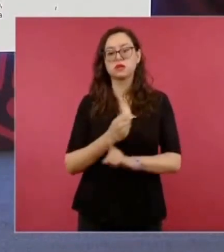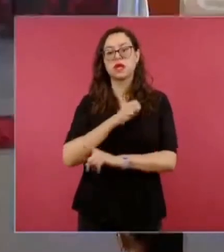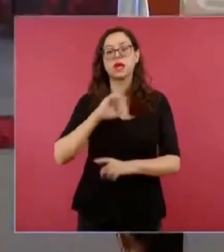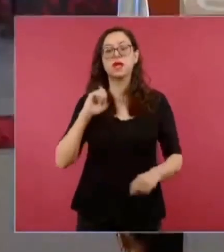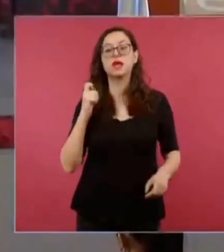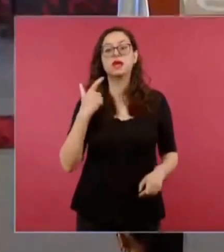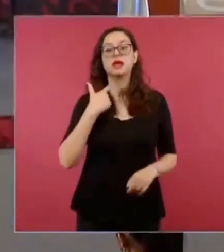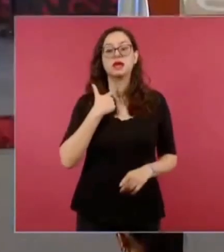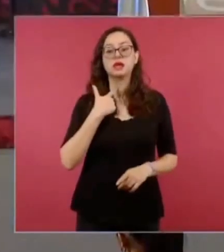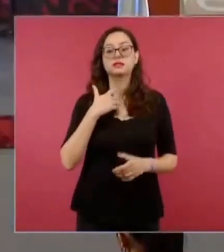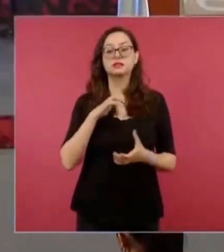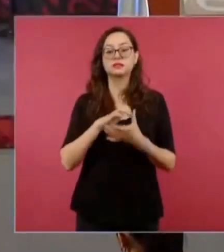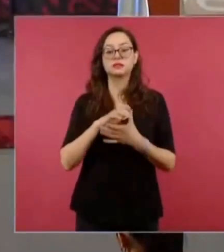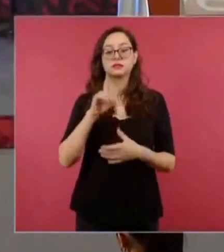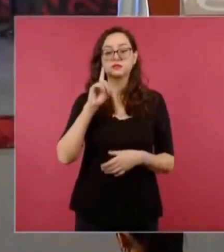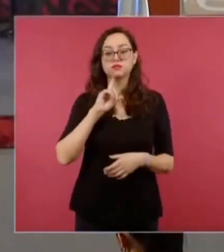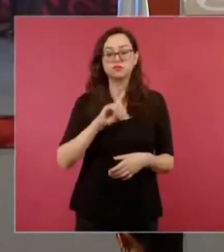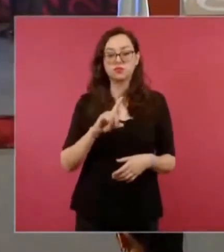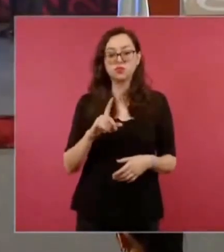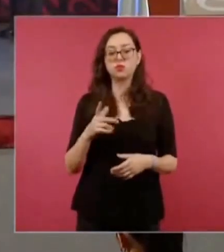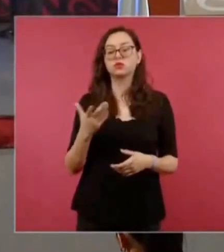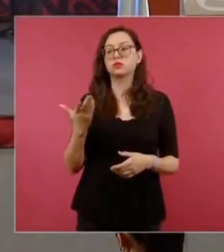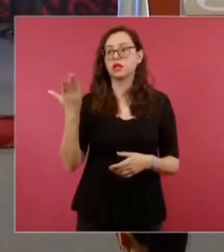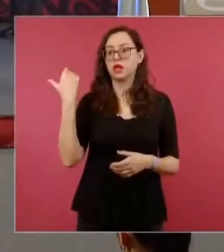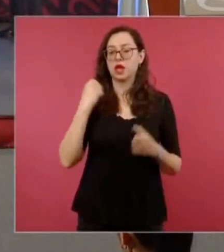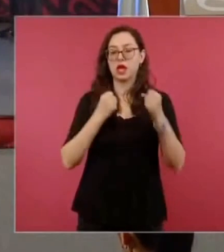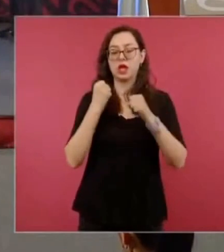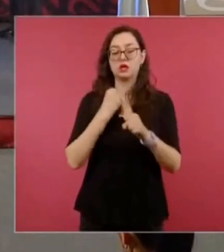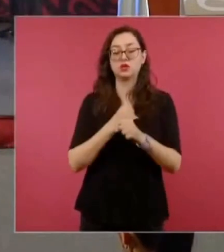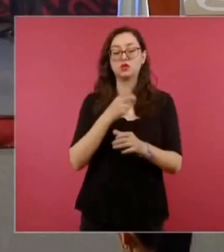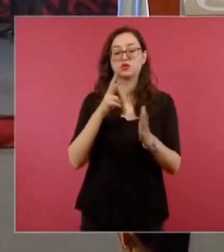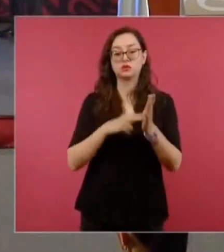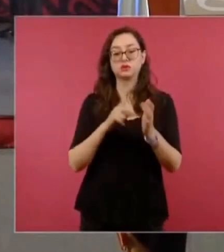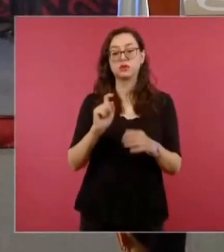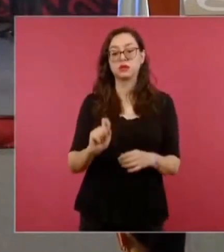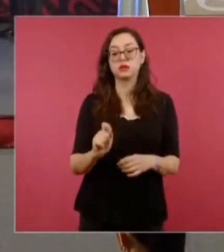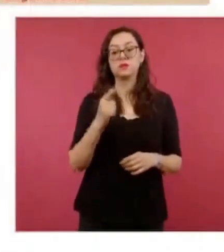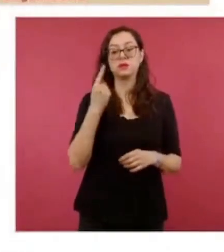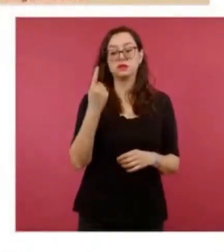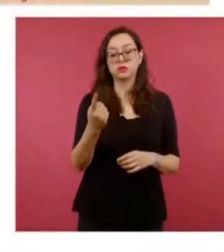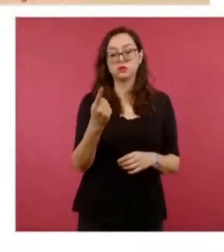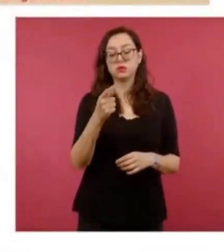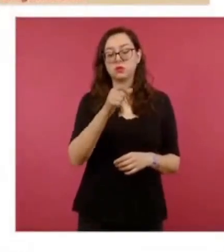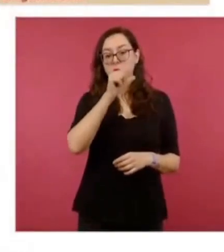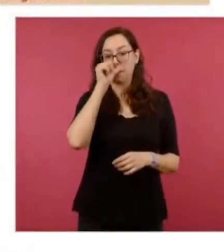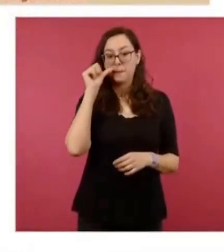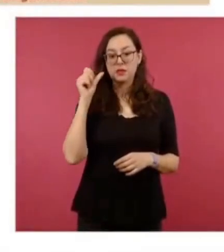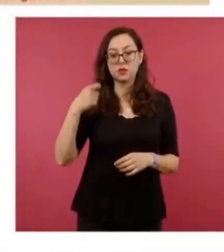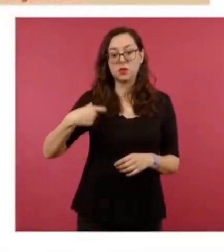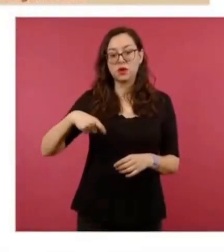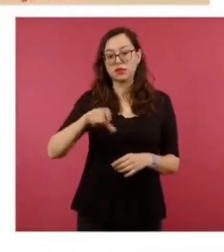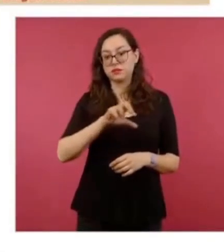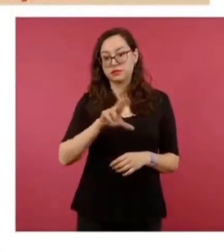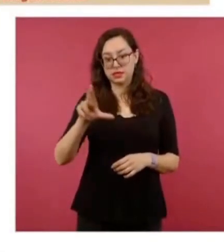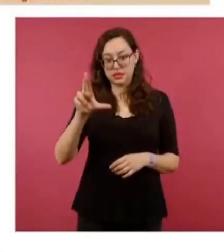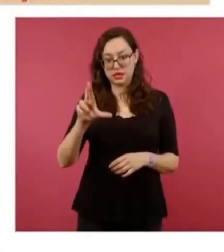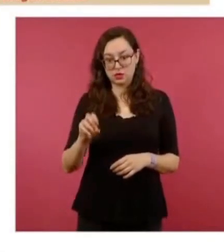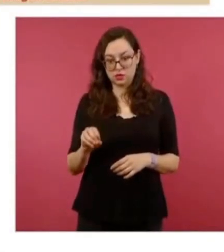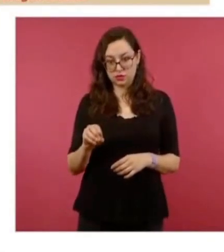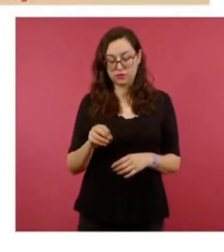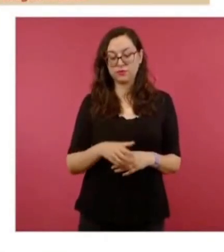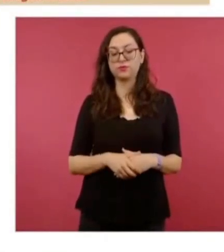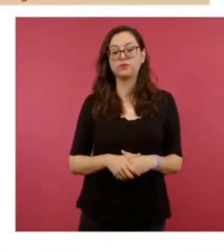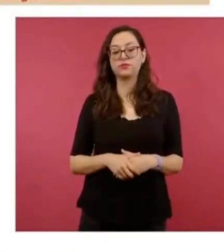sentimental, esto en noviembre del 2021 en el municipio de Benito Juárez, en Quintana Roo. De acuerdo con las